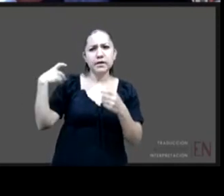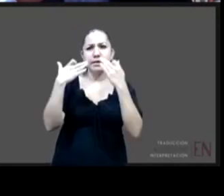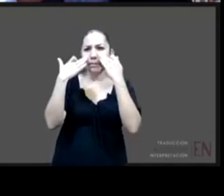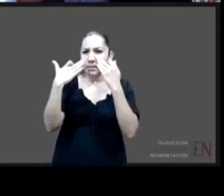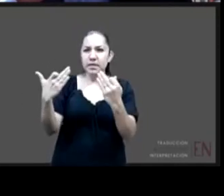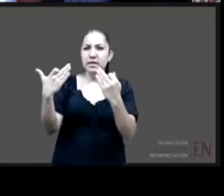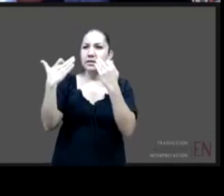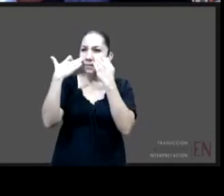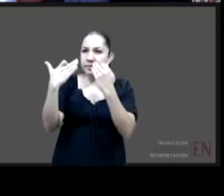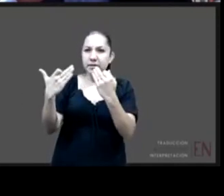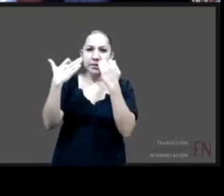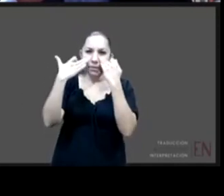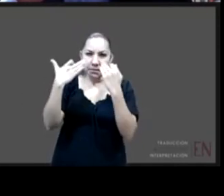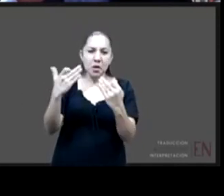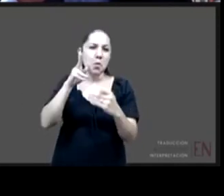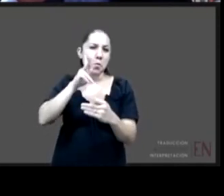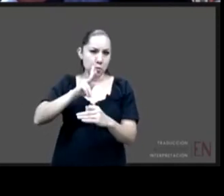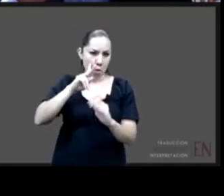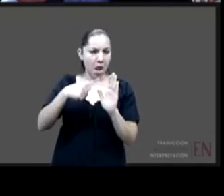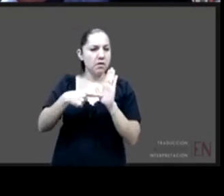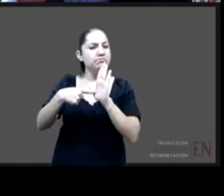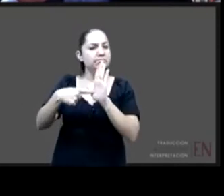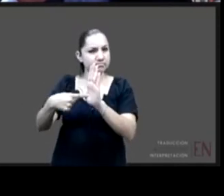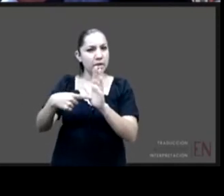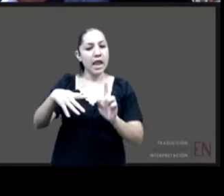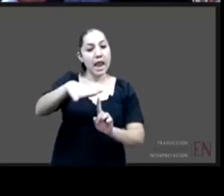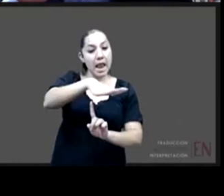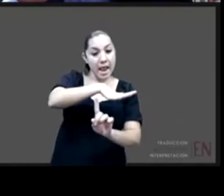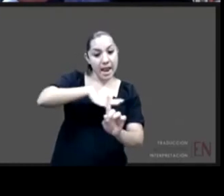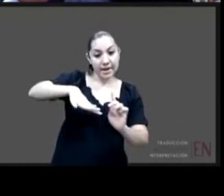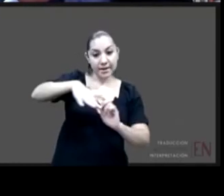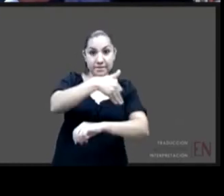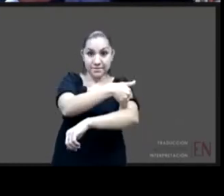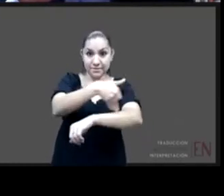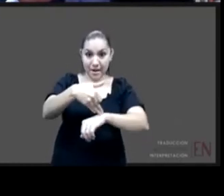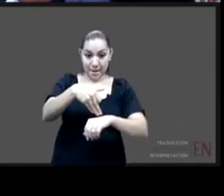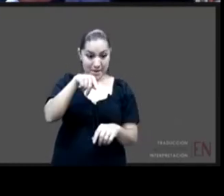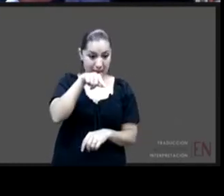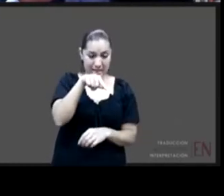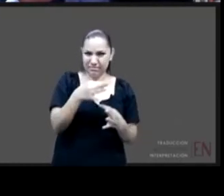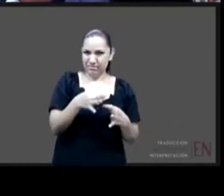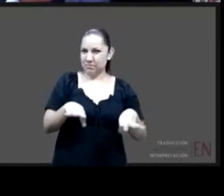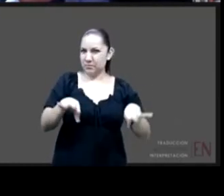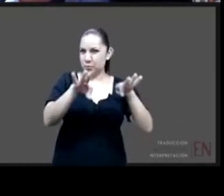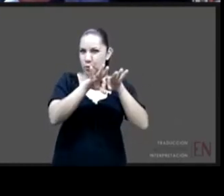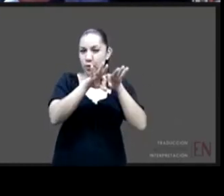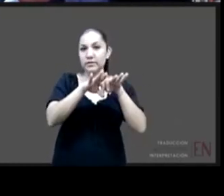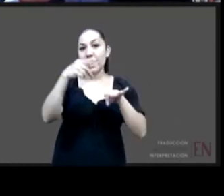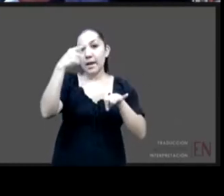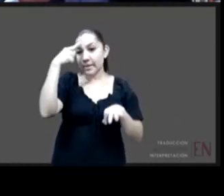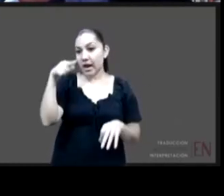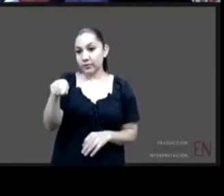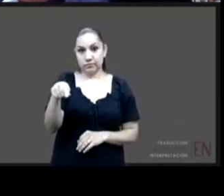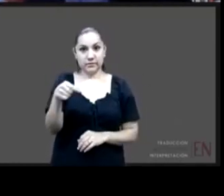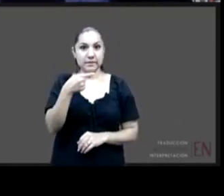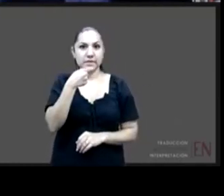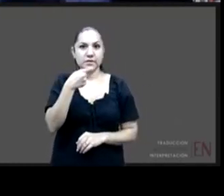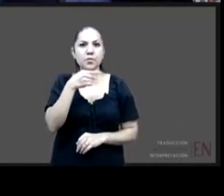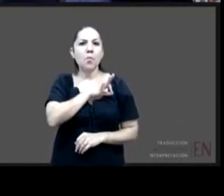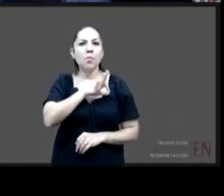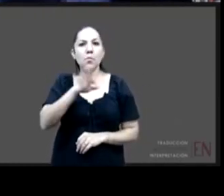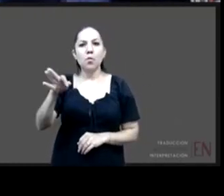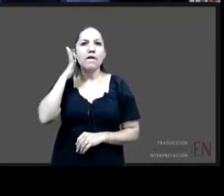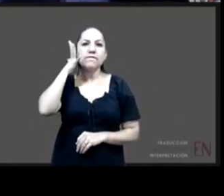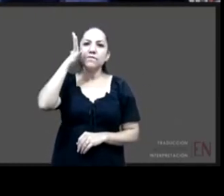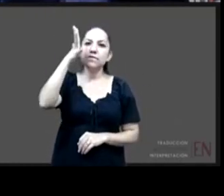entorno familiar es el que va a permitir realmente que un niño o una niña pueda alcanzar todo su potencial todo su desarrollo